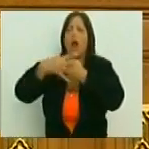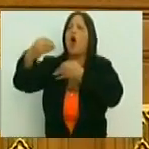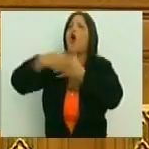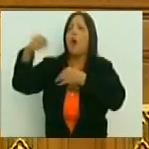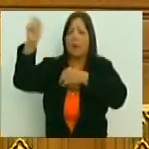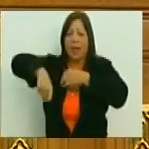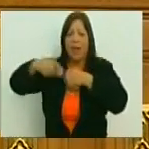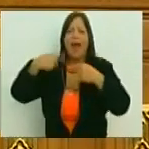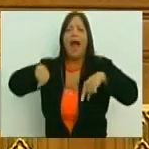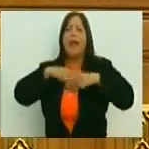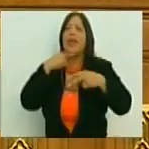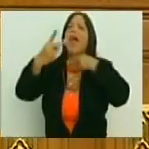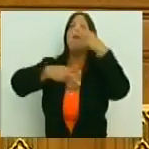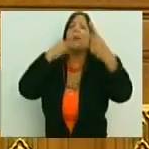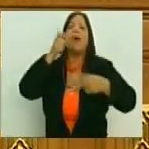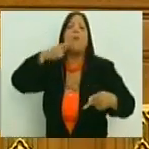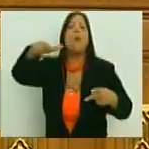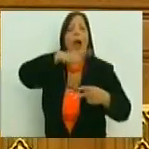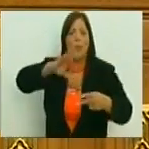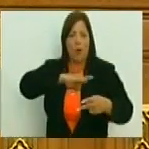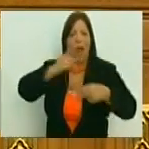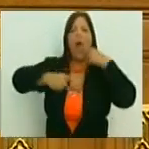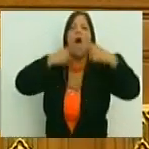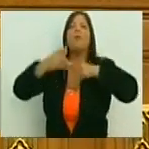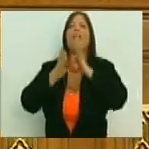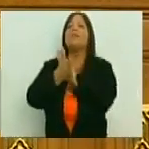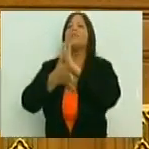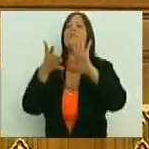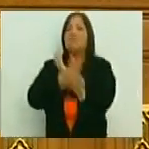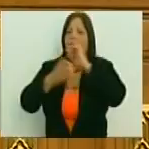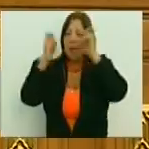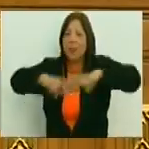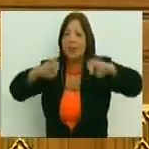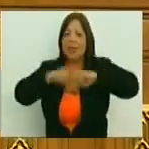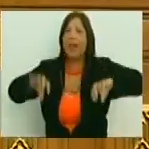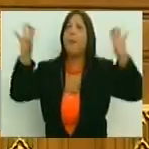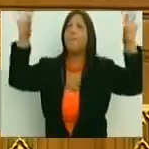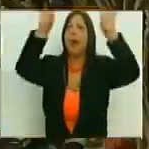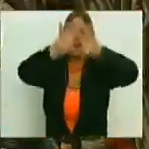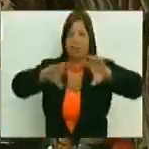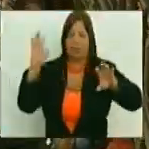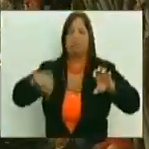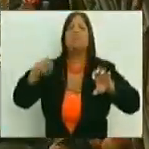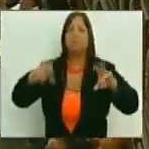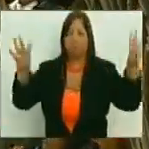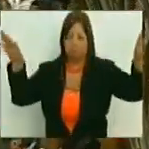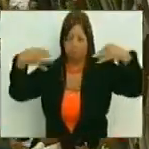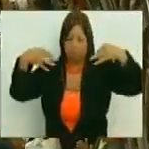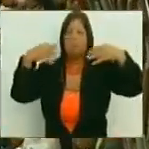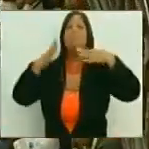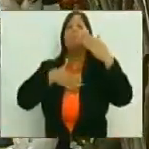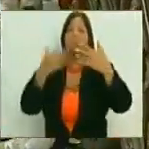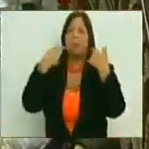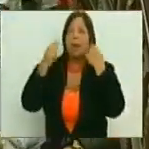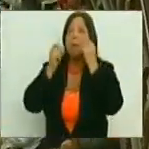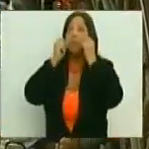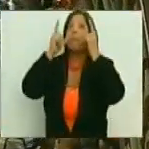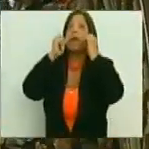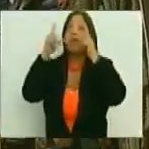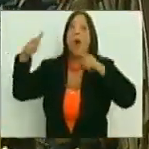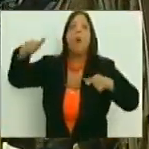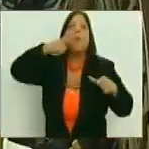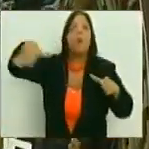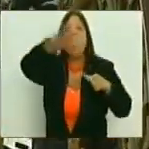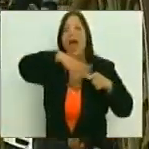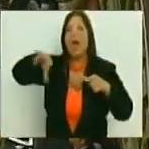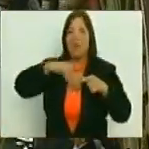donde podemos expresarnos, que investiguen, que alcen la voz, y que despierten los pueblos,